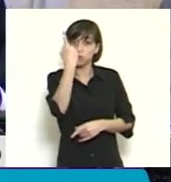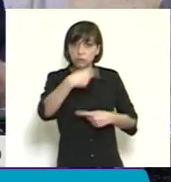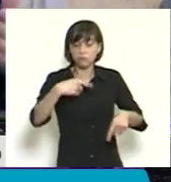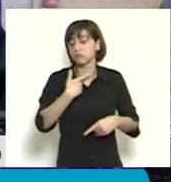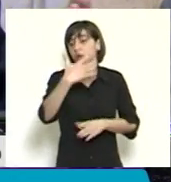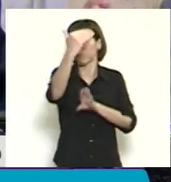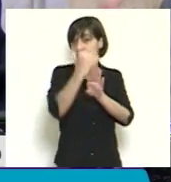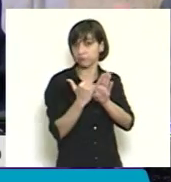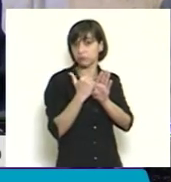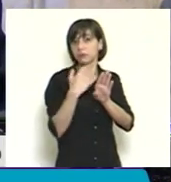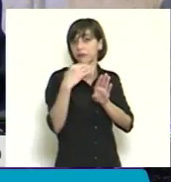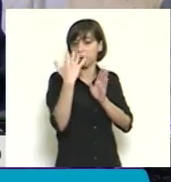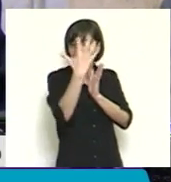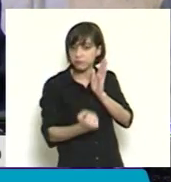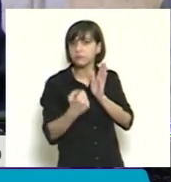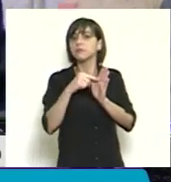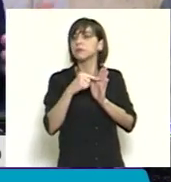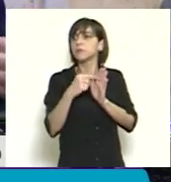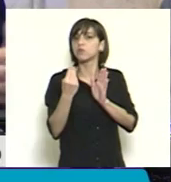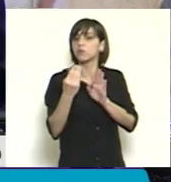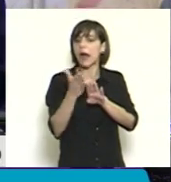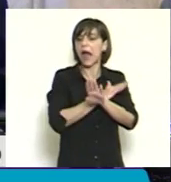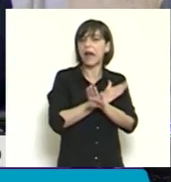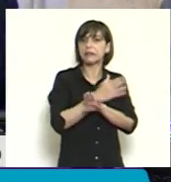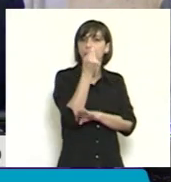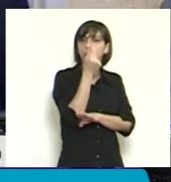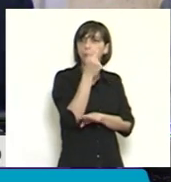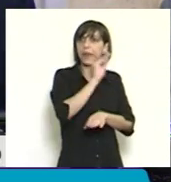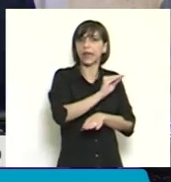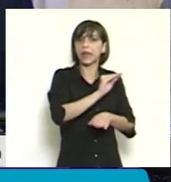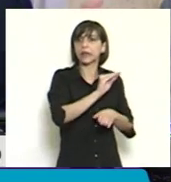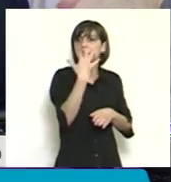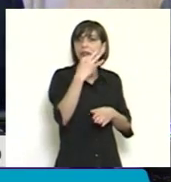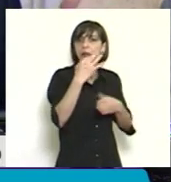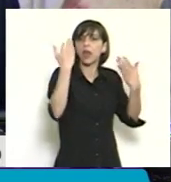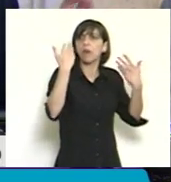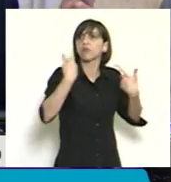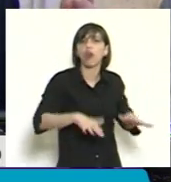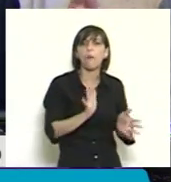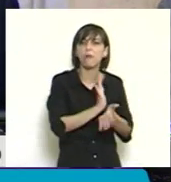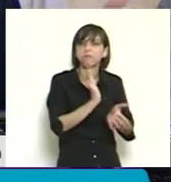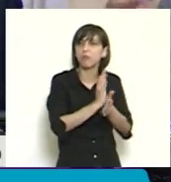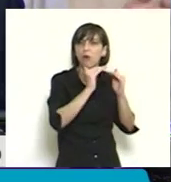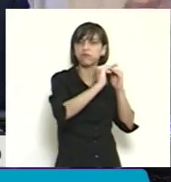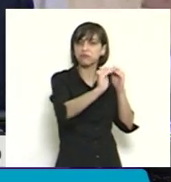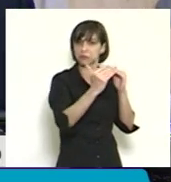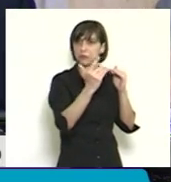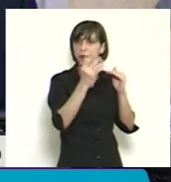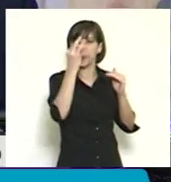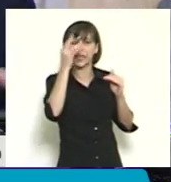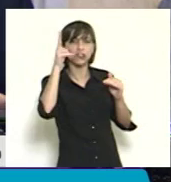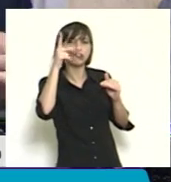el precio tiene que haber estado en su valor normal durante los 28 días consecutivos